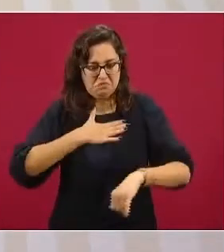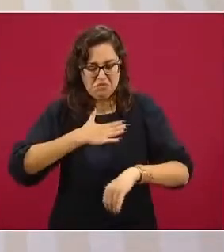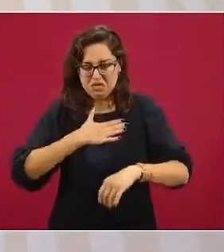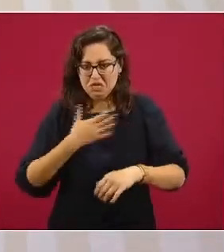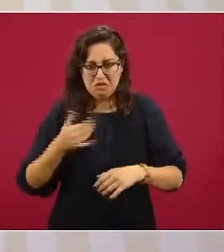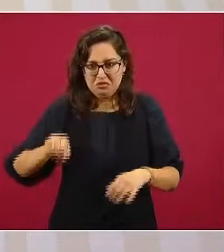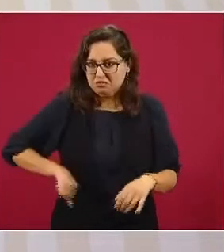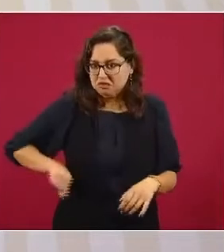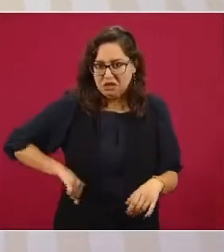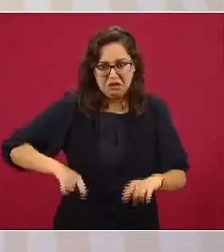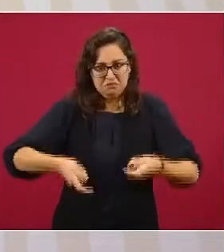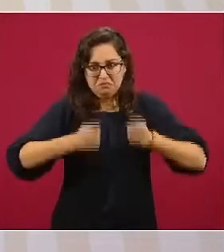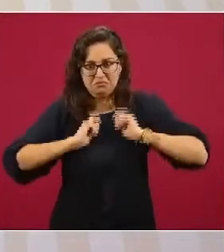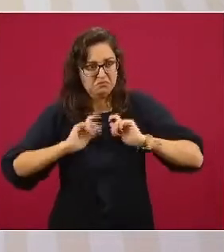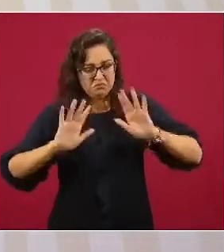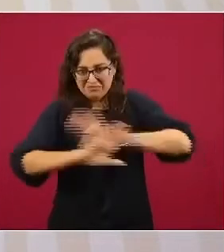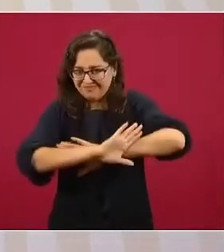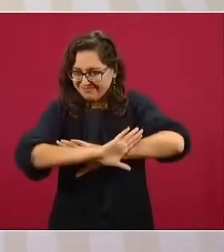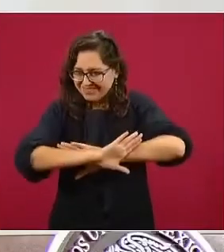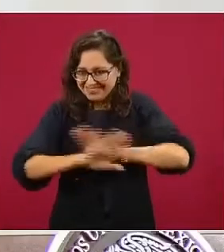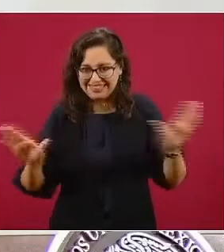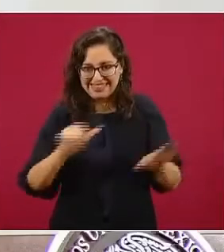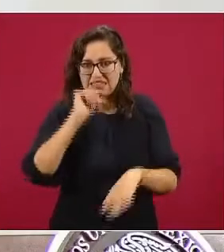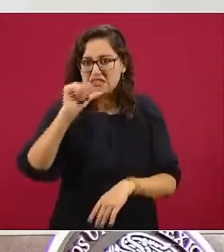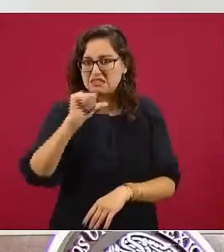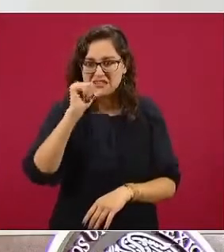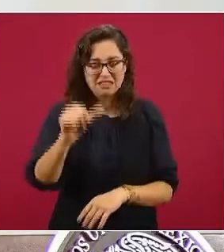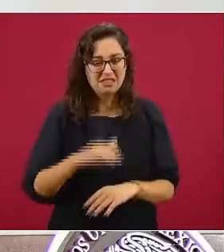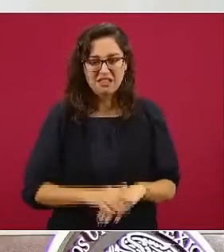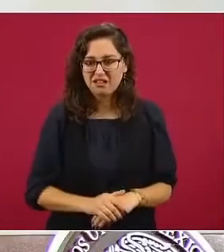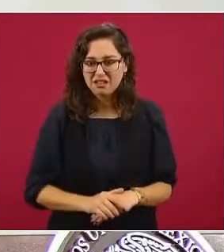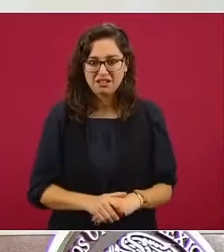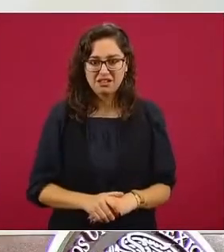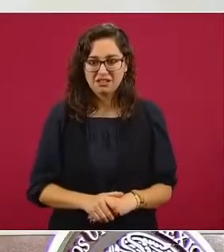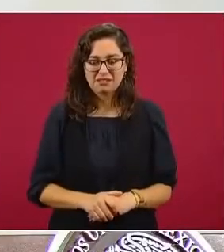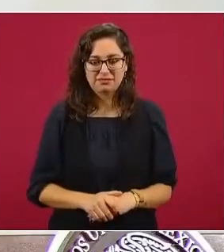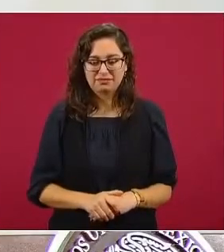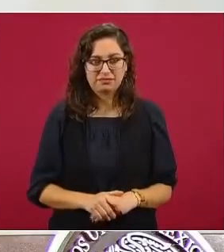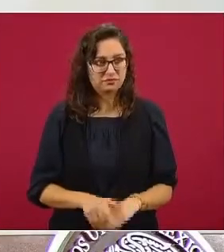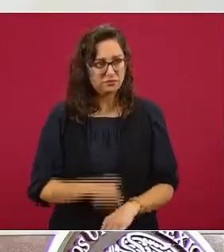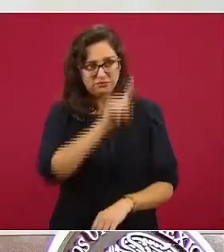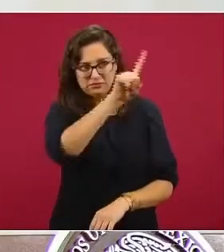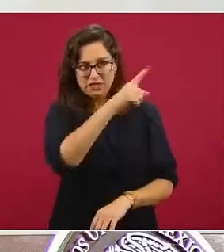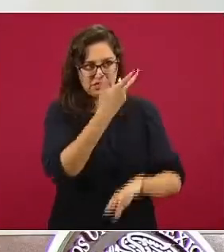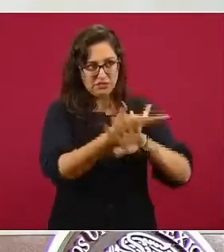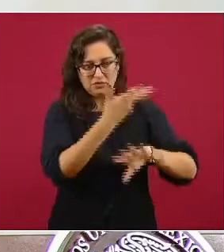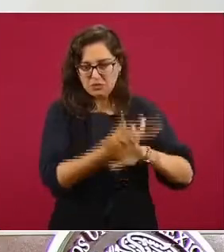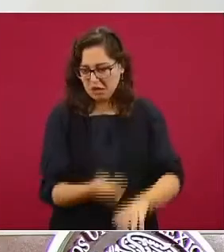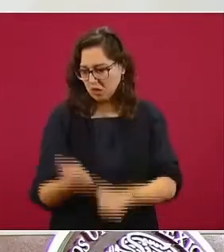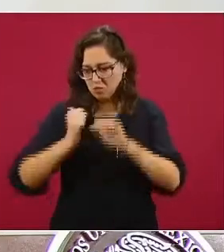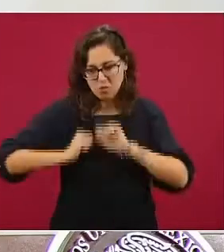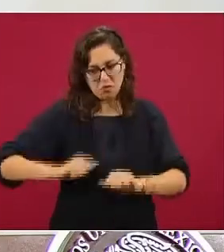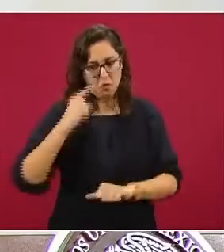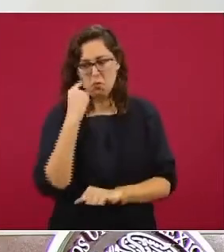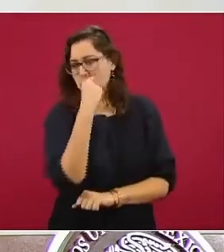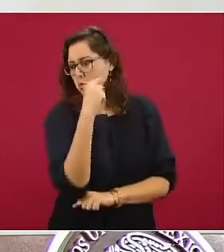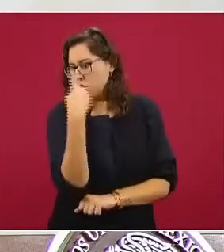tiene que resolver, repito, la autoridad competente